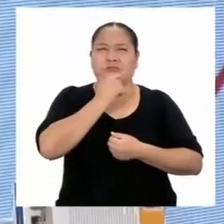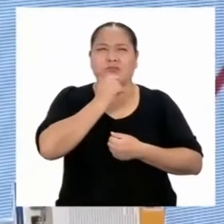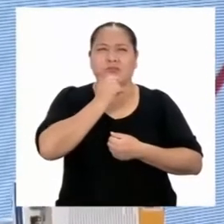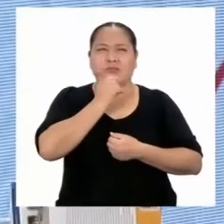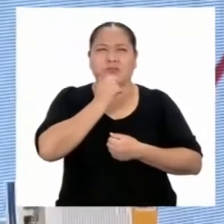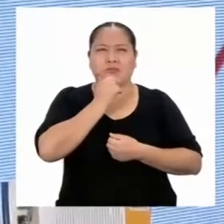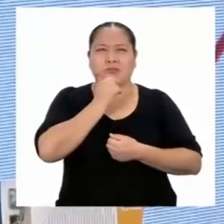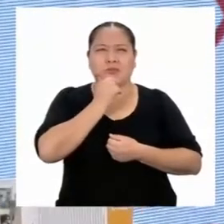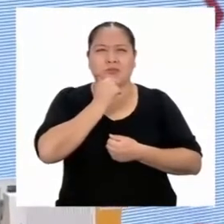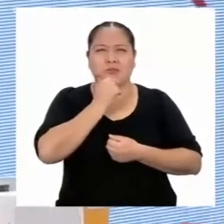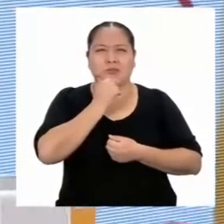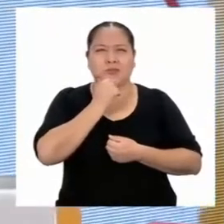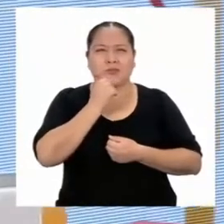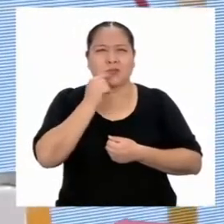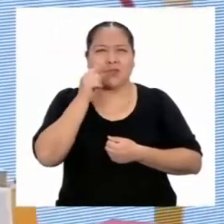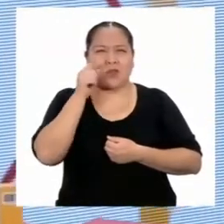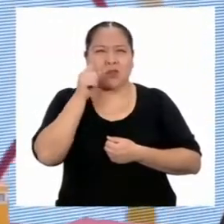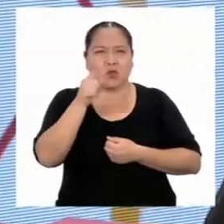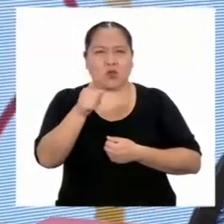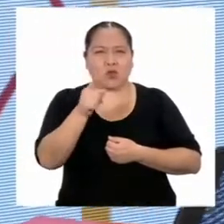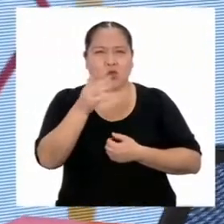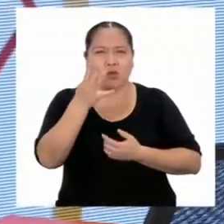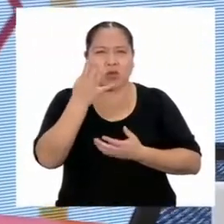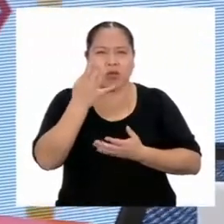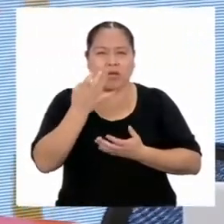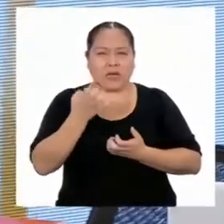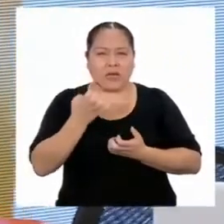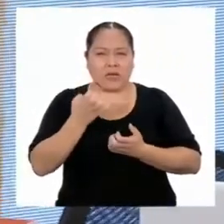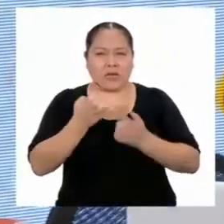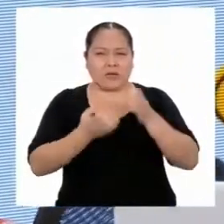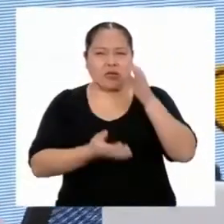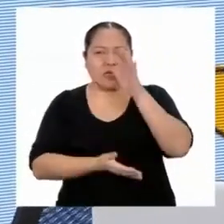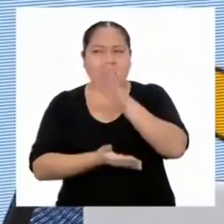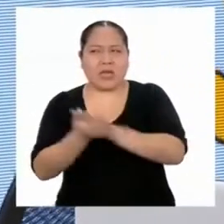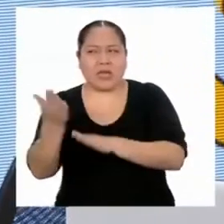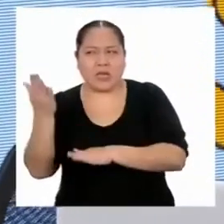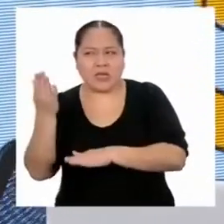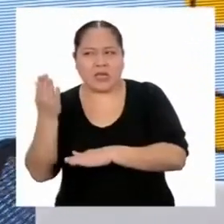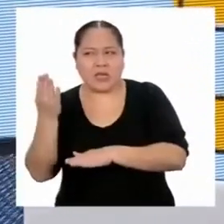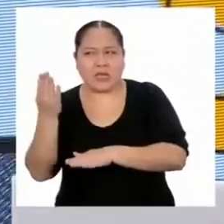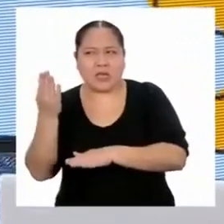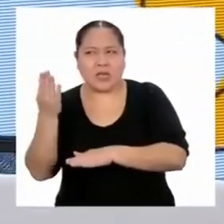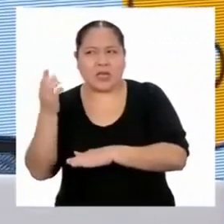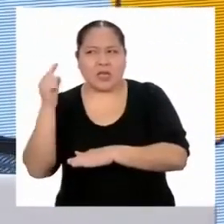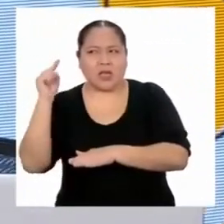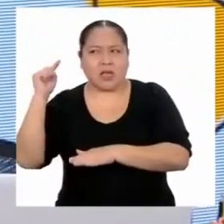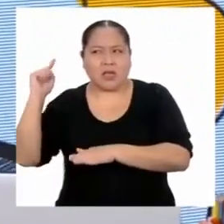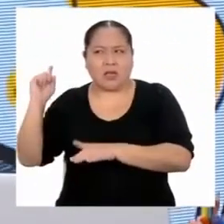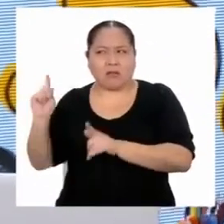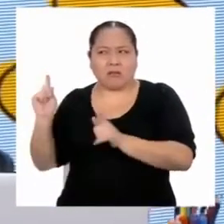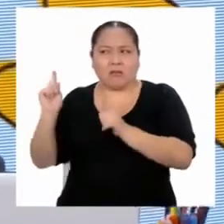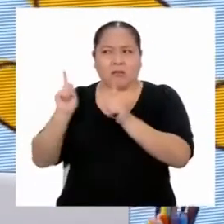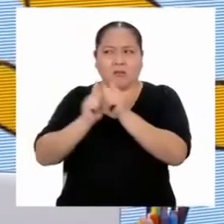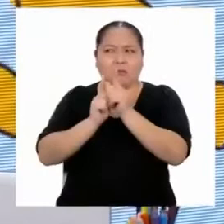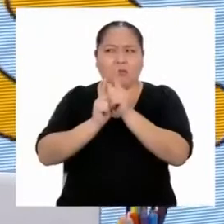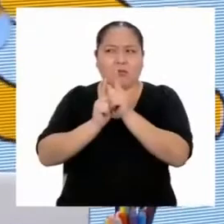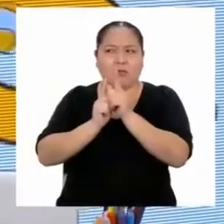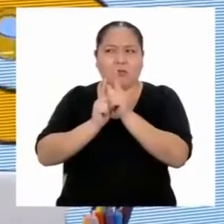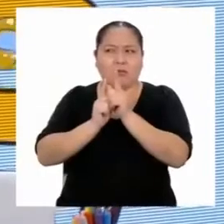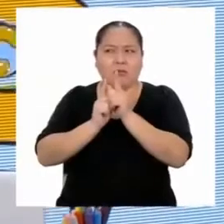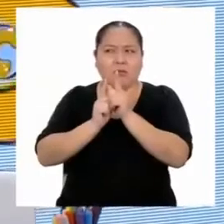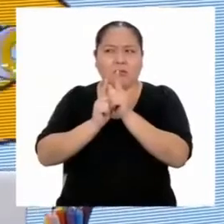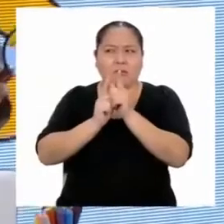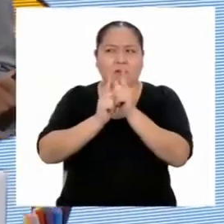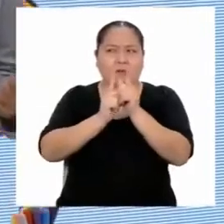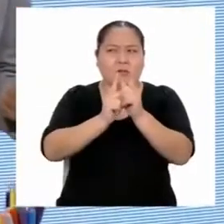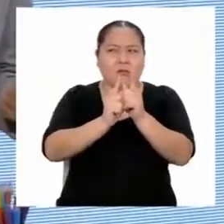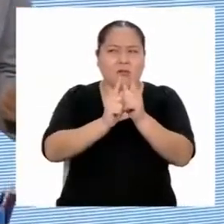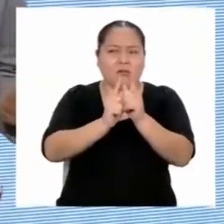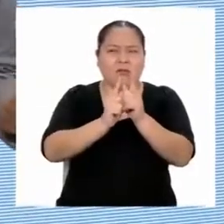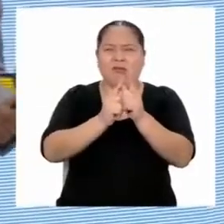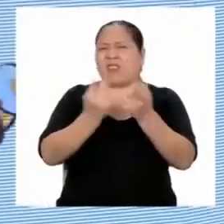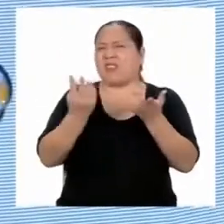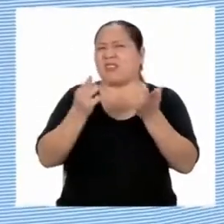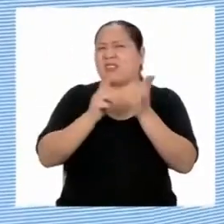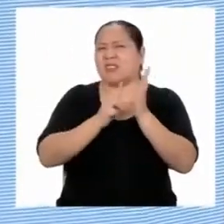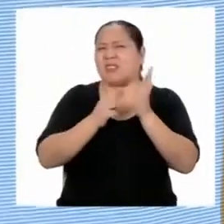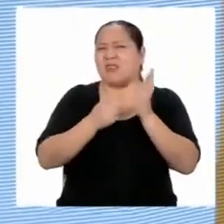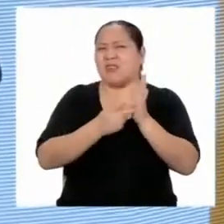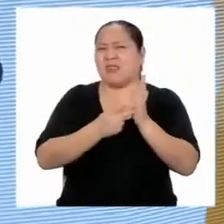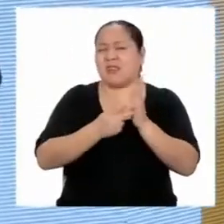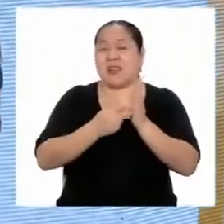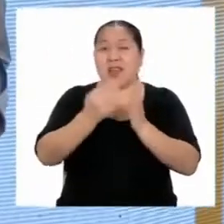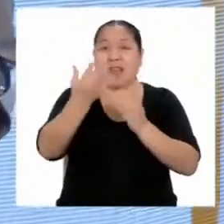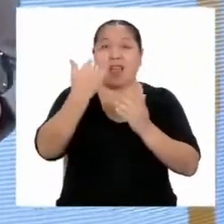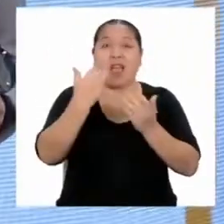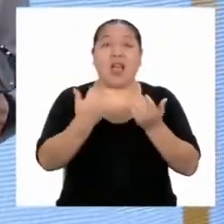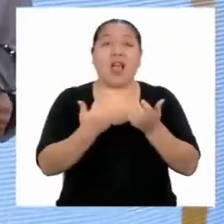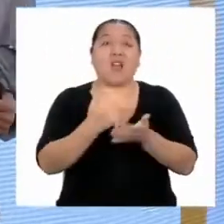Por más que quiera irme, siempre estará junto a mí. ¿A qué se refiere? Chicas,